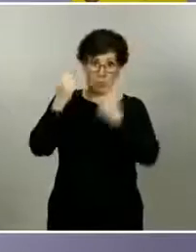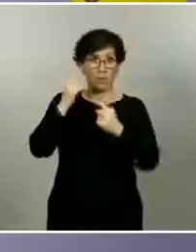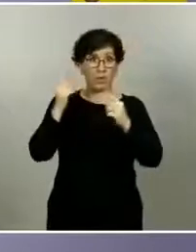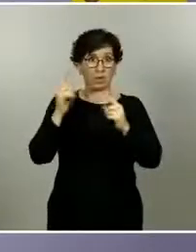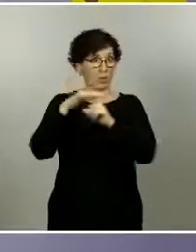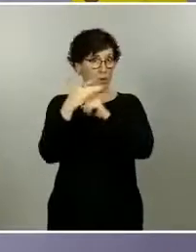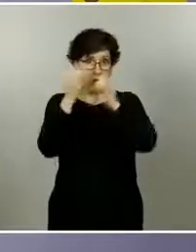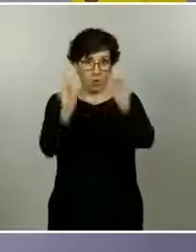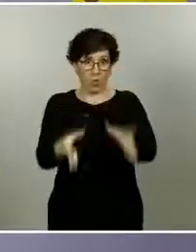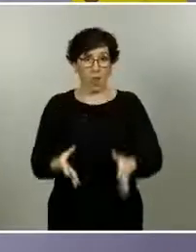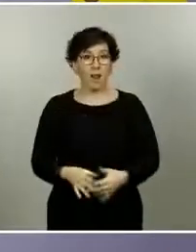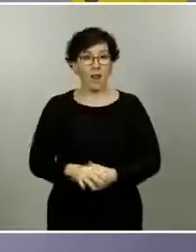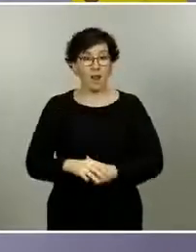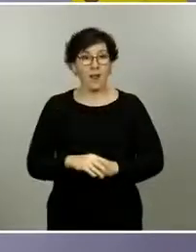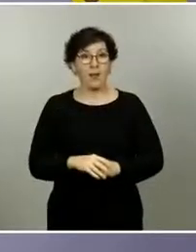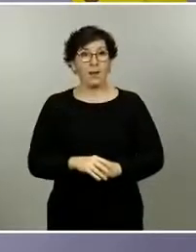otras